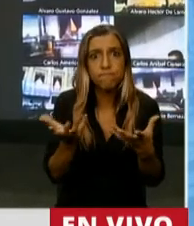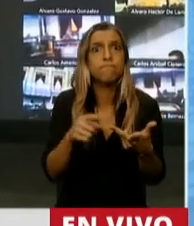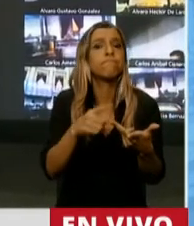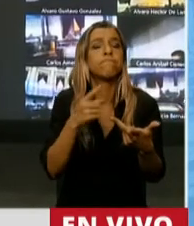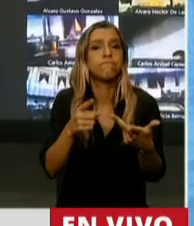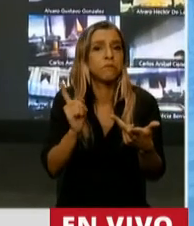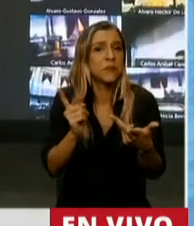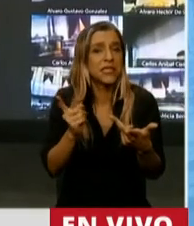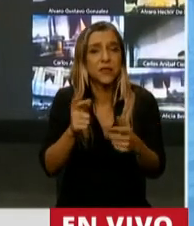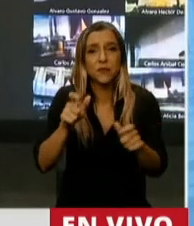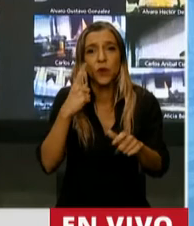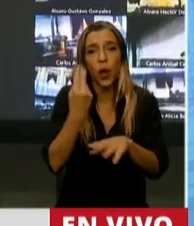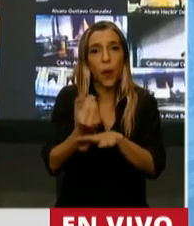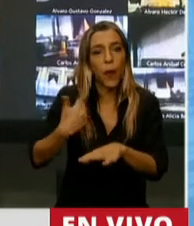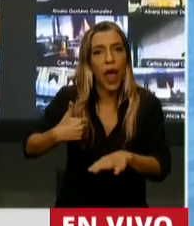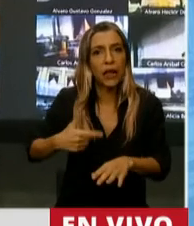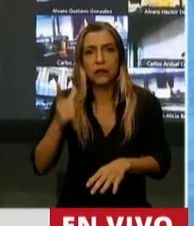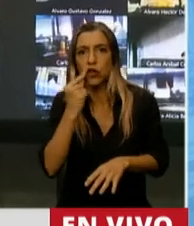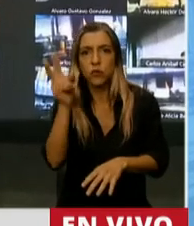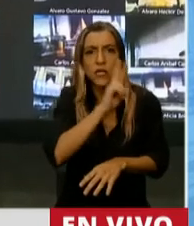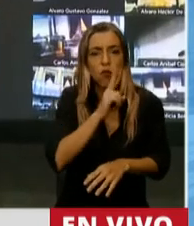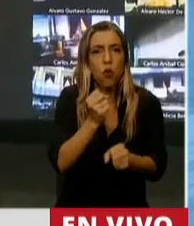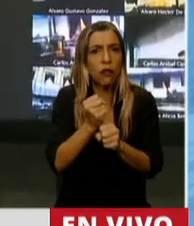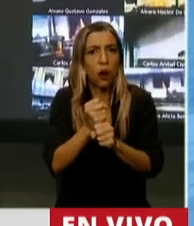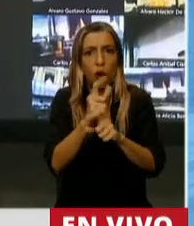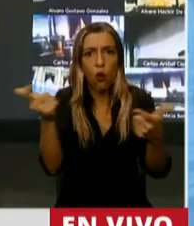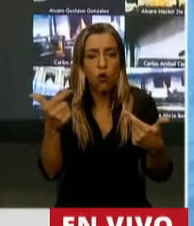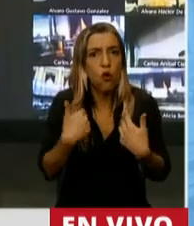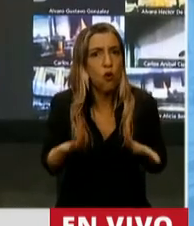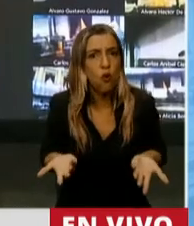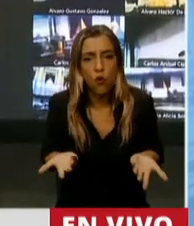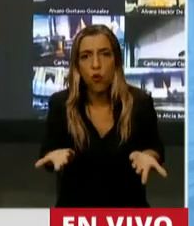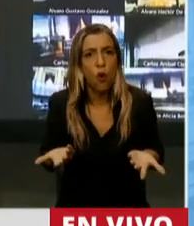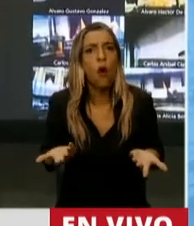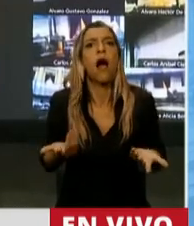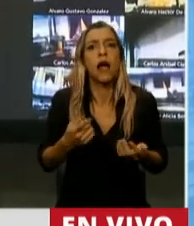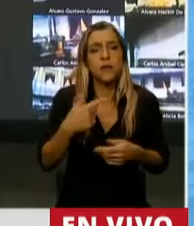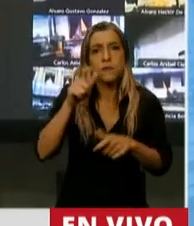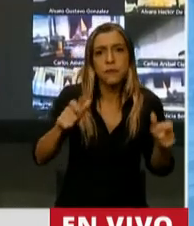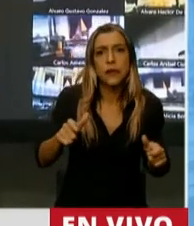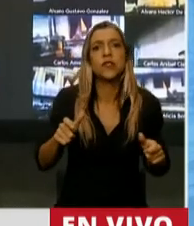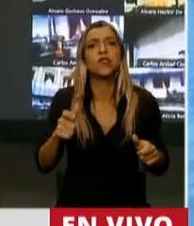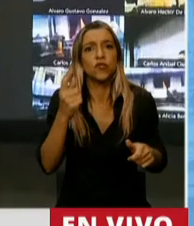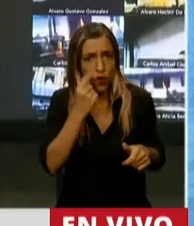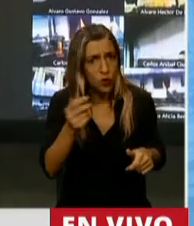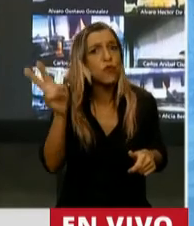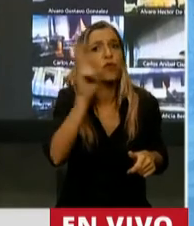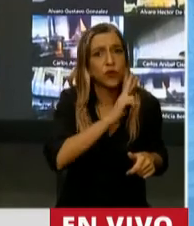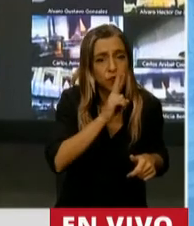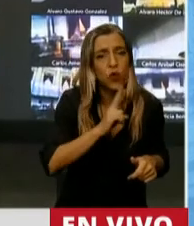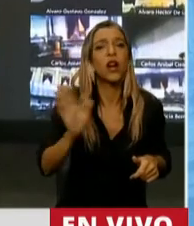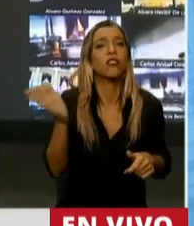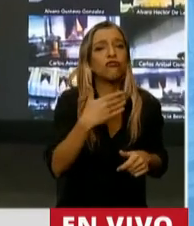argentinas que se quedan sin trabajo. Están los argentinos y las argentinas que tienen